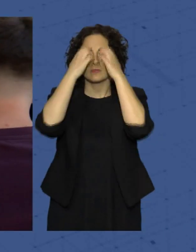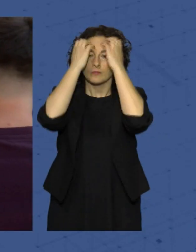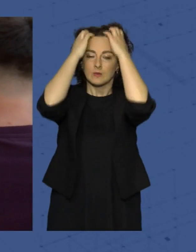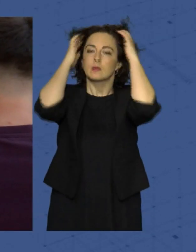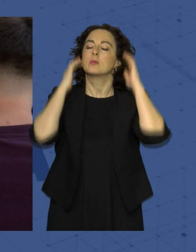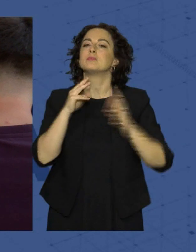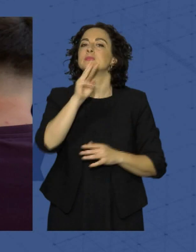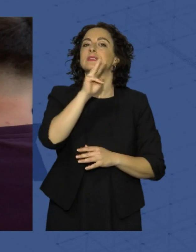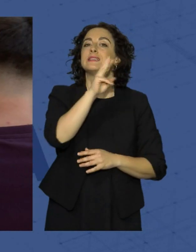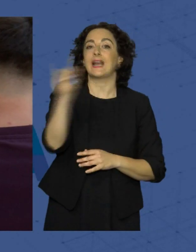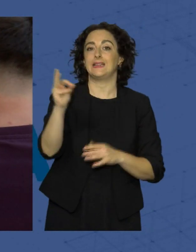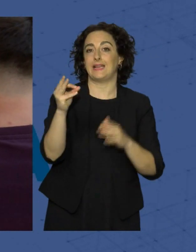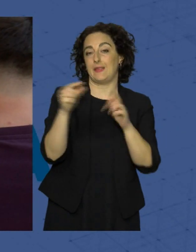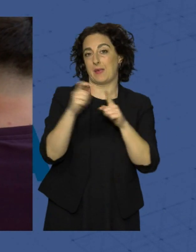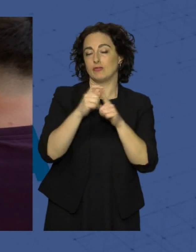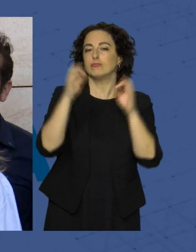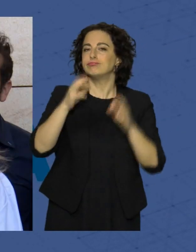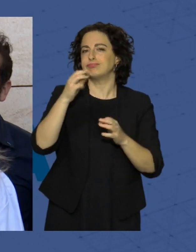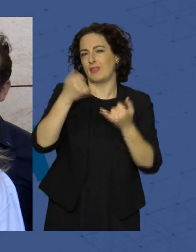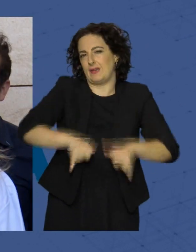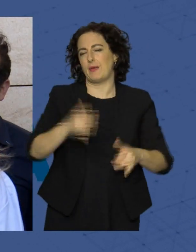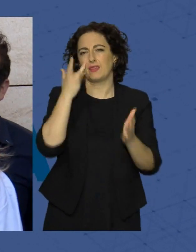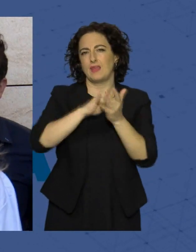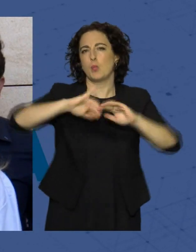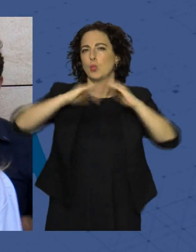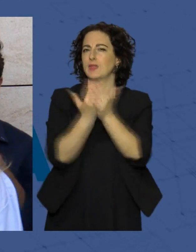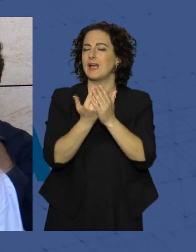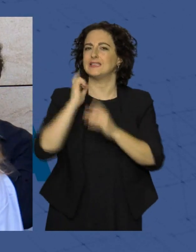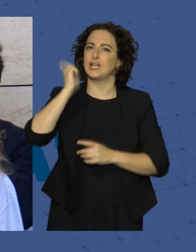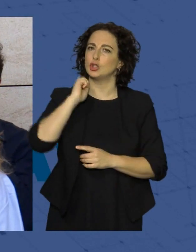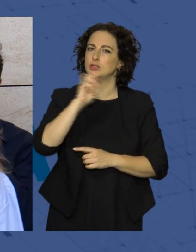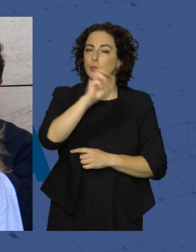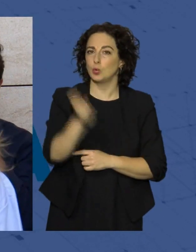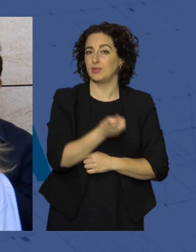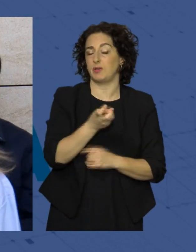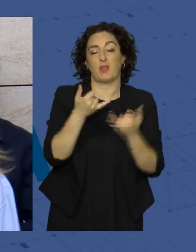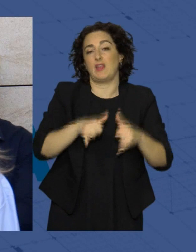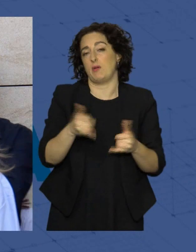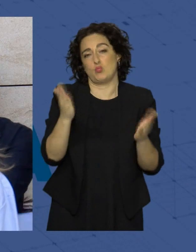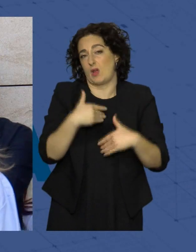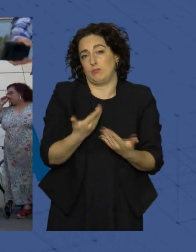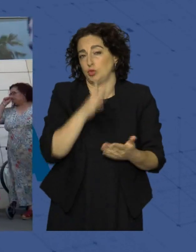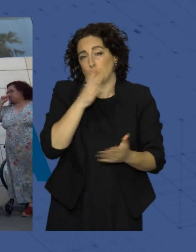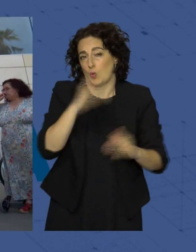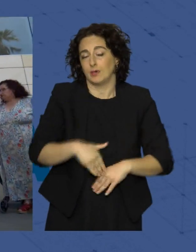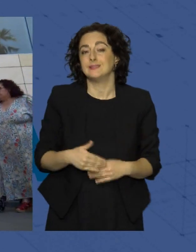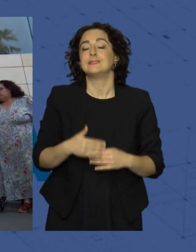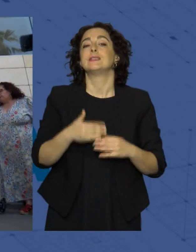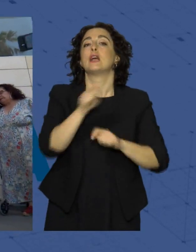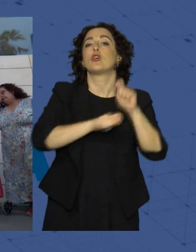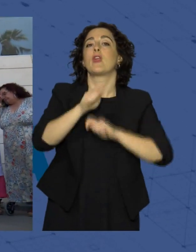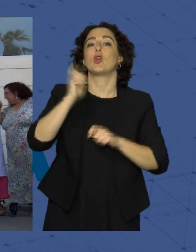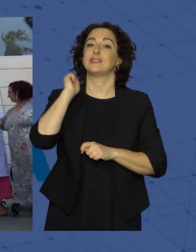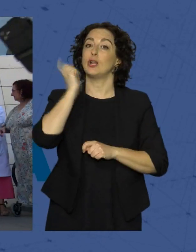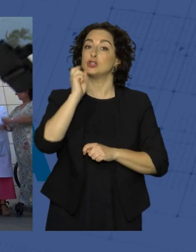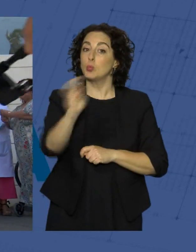El 30 de mayo se conmemora el Día Mundial de la Esclerosis Múltiple, pero sin nada que celebrar. La Asociación de Esclerosis Múltiple